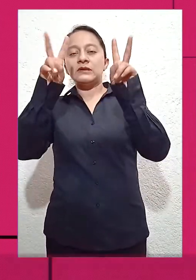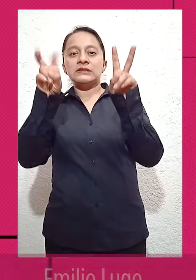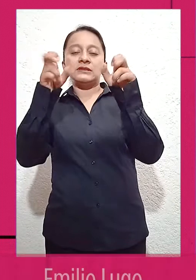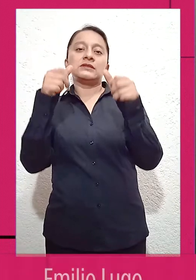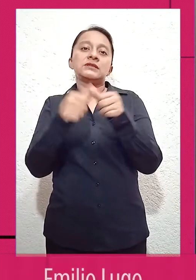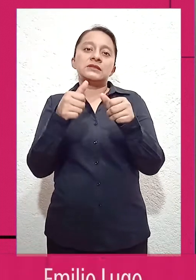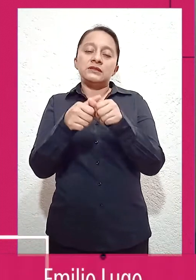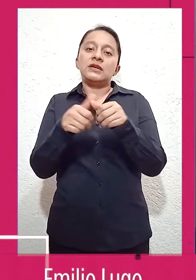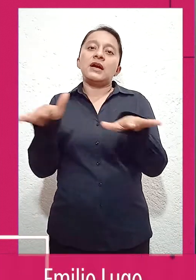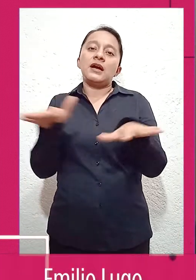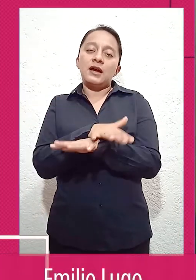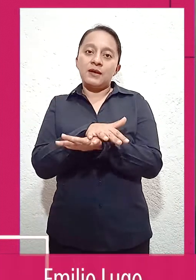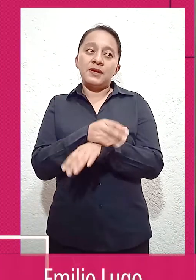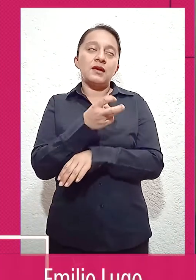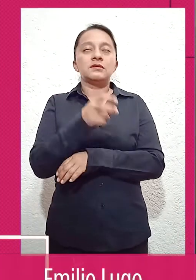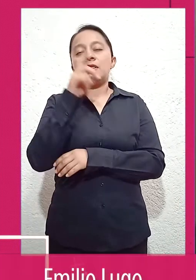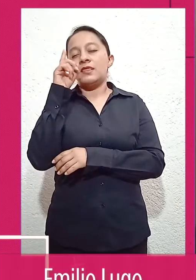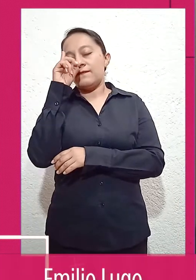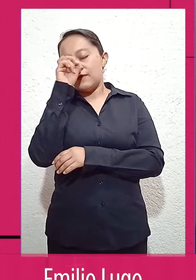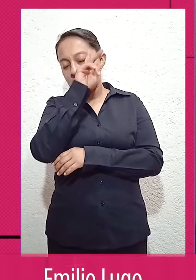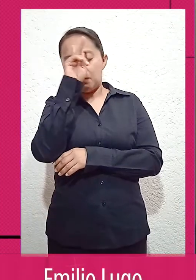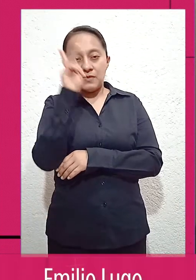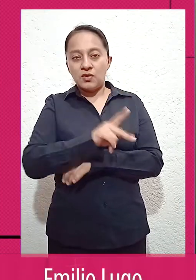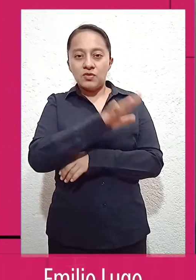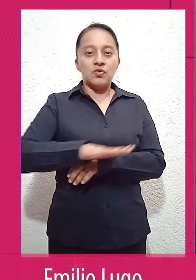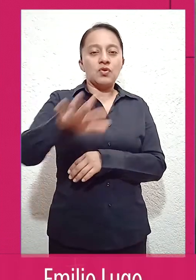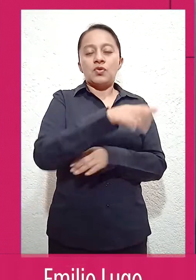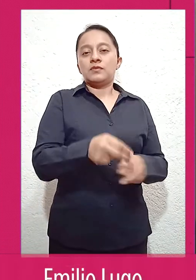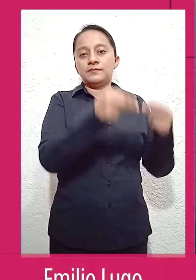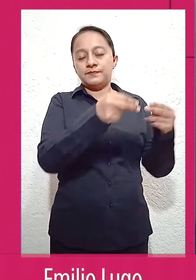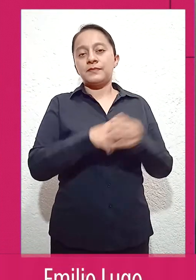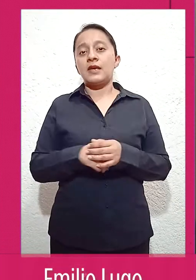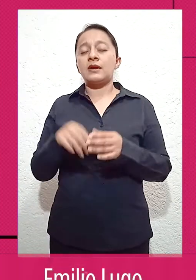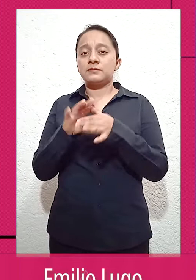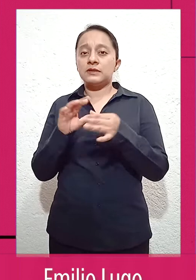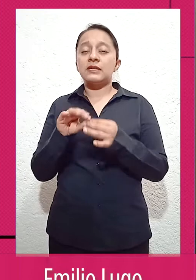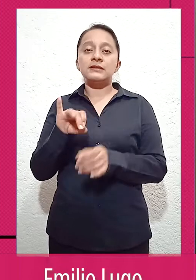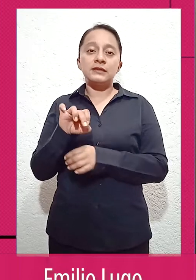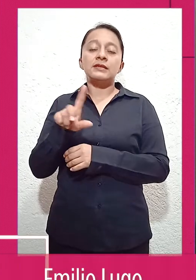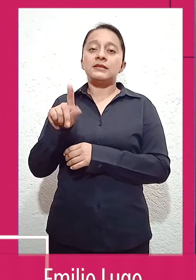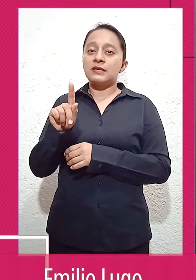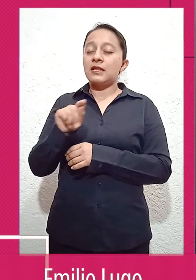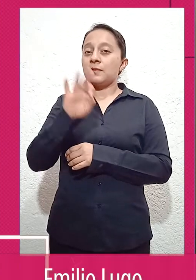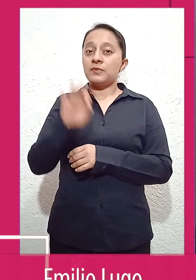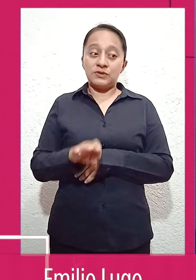definitivamente el 70% de todos los que viéramos cerraron ya. De hecho, ya no sé si los locales tienen traspaso en renta, pero bueno,